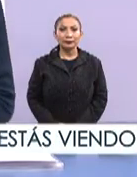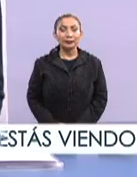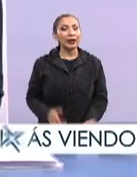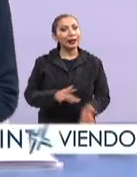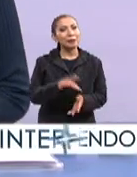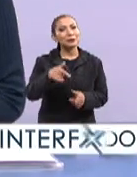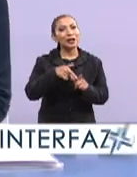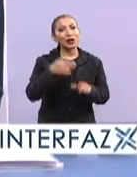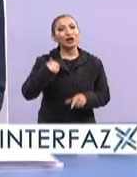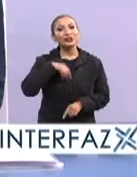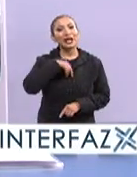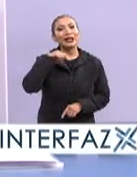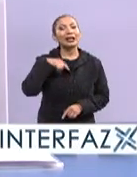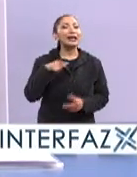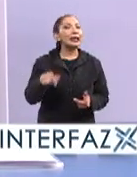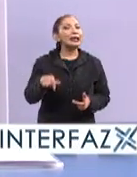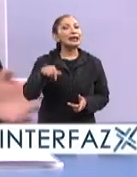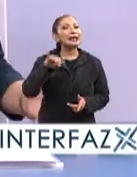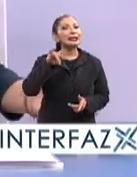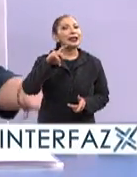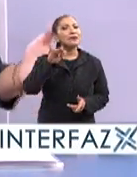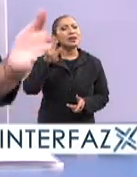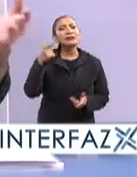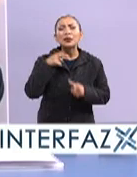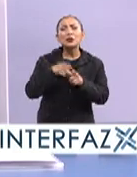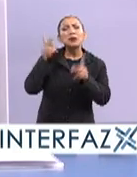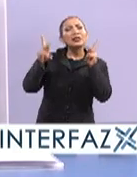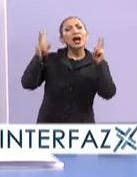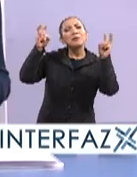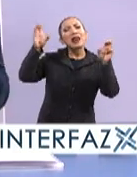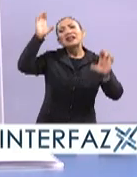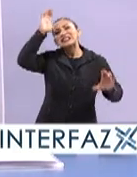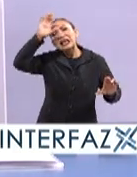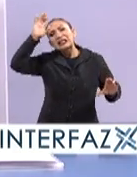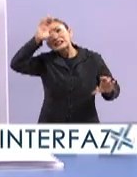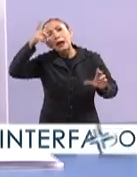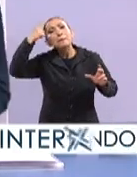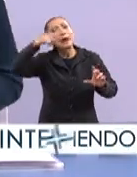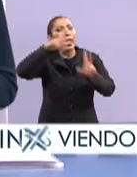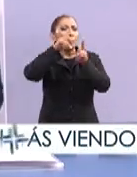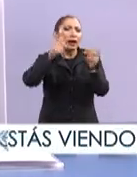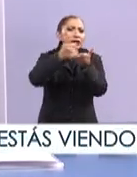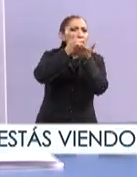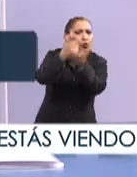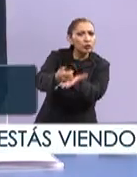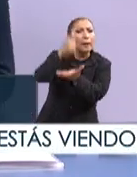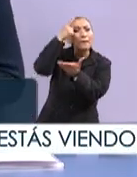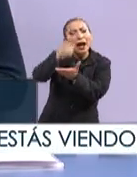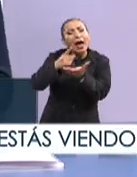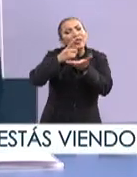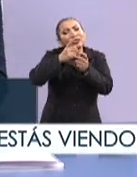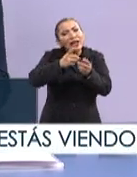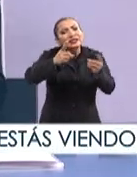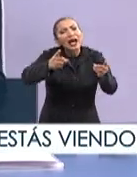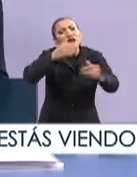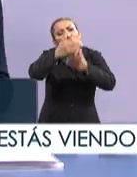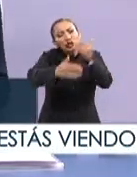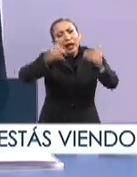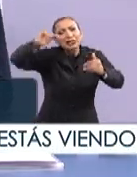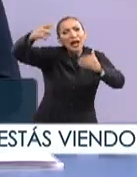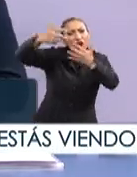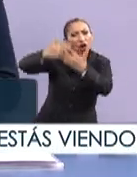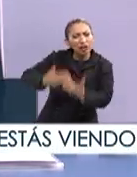Gracias por continuar con nosotros en Interfaz, seguimos platicando sobre la ciencia, la ciencia para la paz, la ciencia para el desarrollo, la